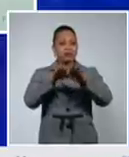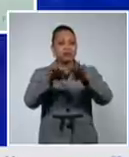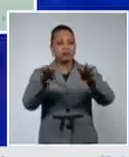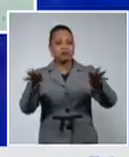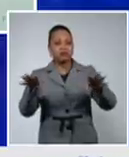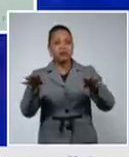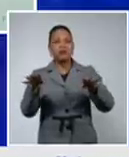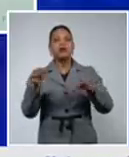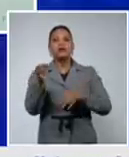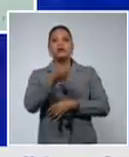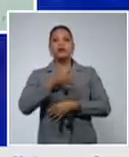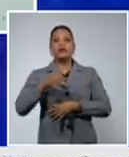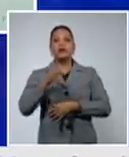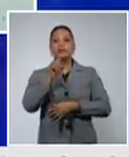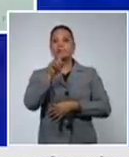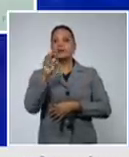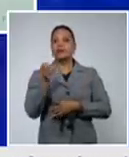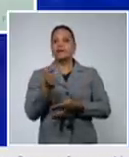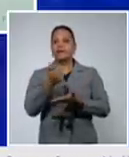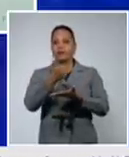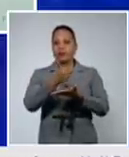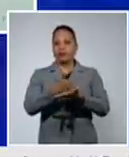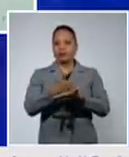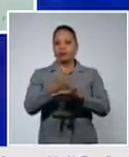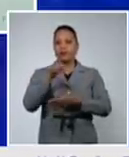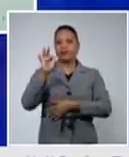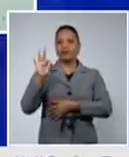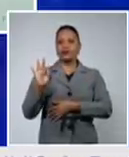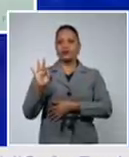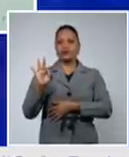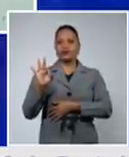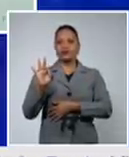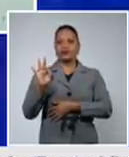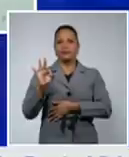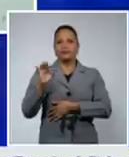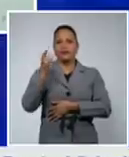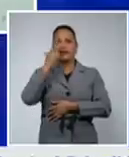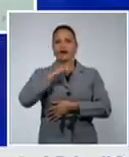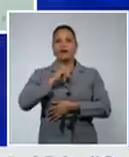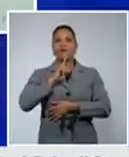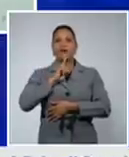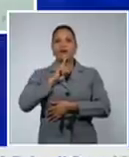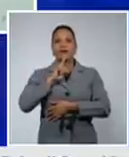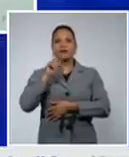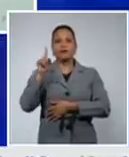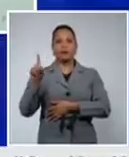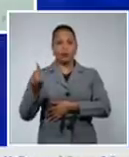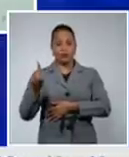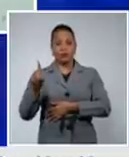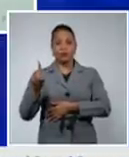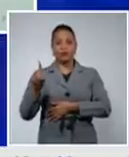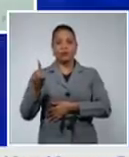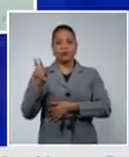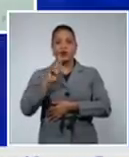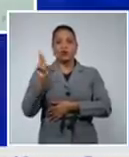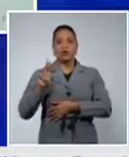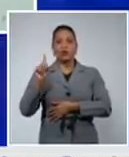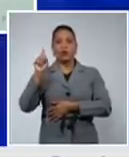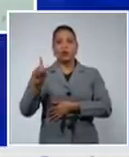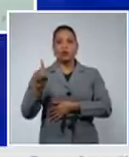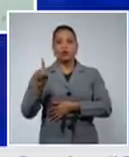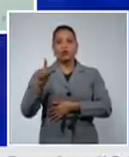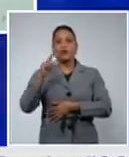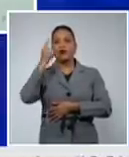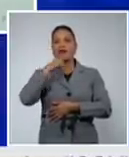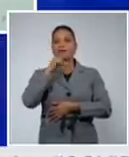municipio Cienfuegos 8 casos Aguada de pasajeros Rodas y Abreu con 1